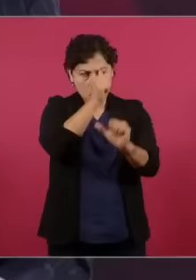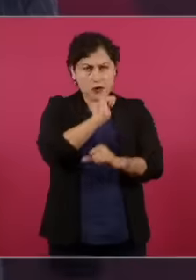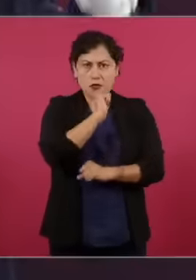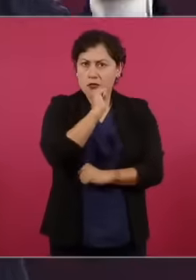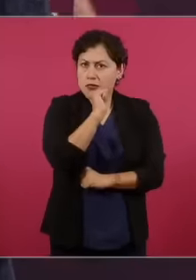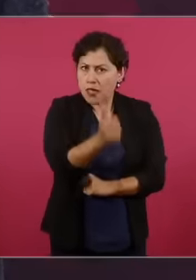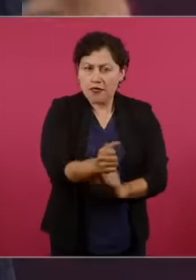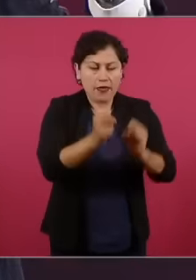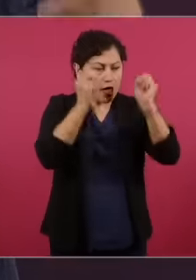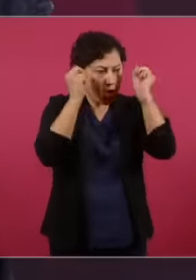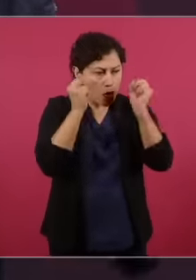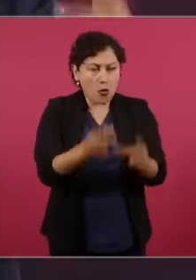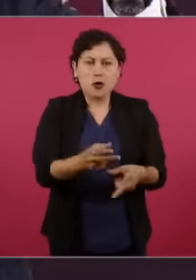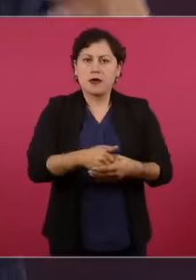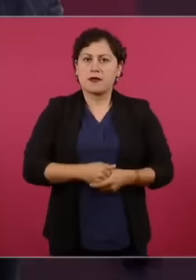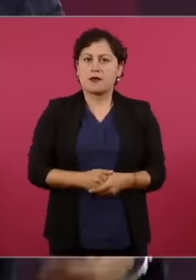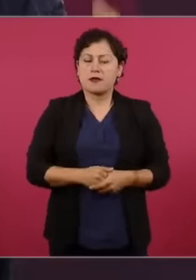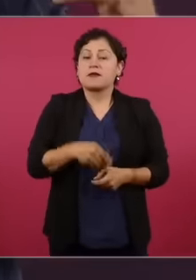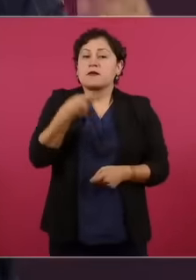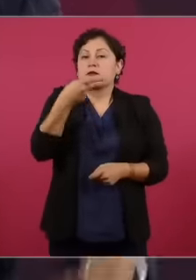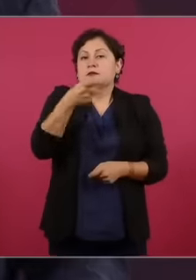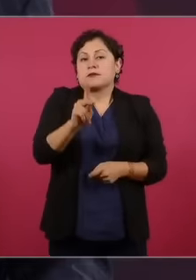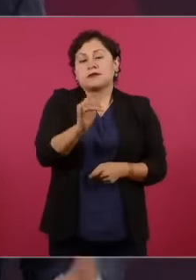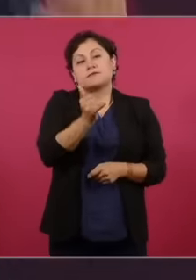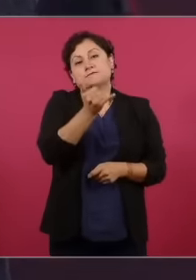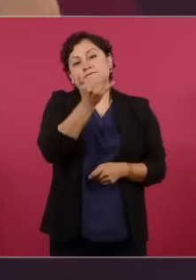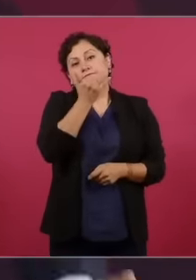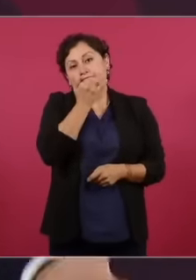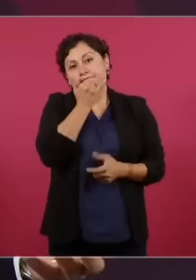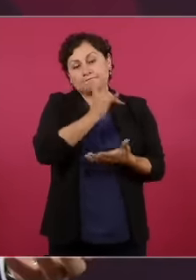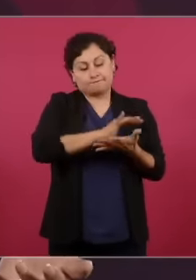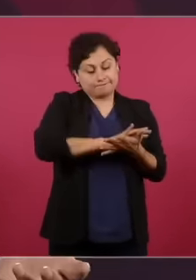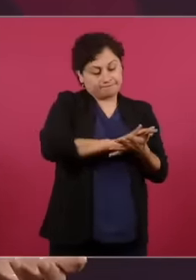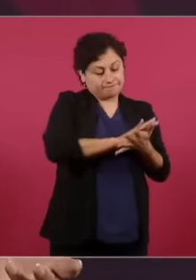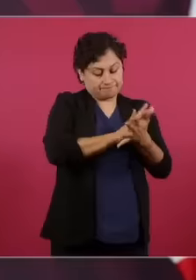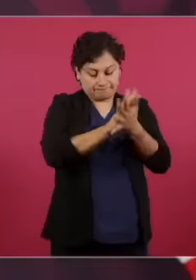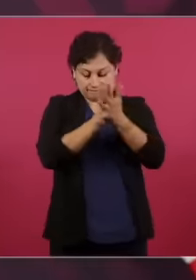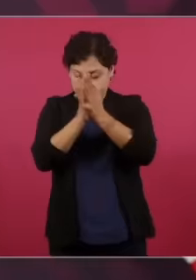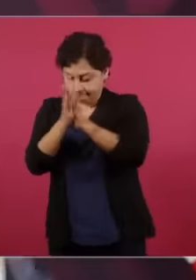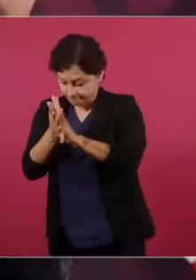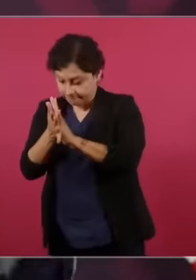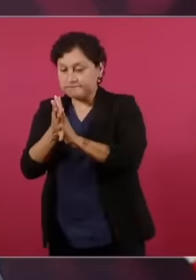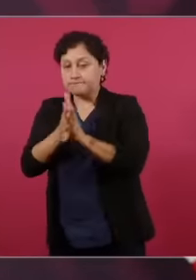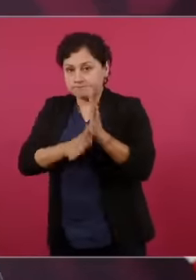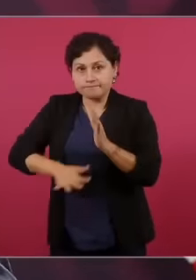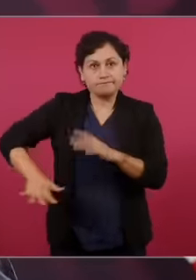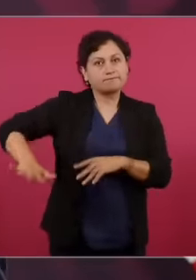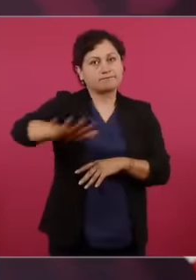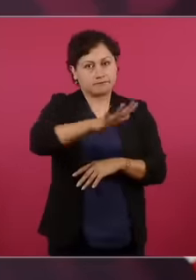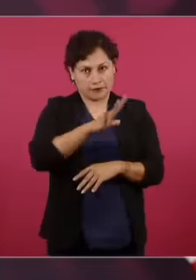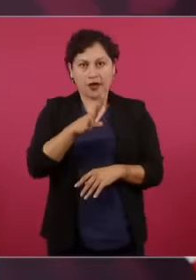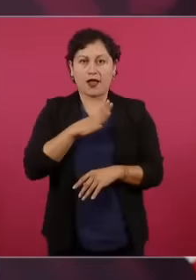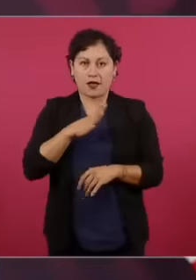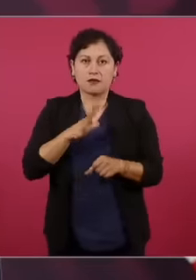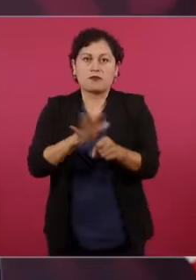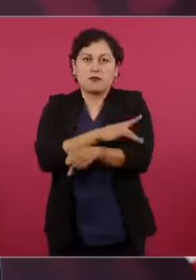pero sí es una transformación profunda. ¿Por qué? Porque es una injusticia